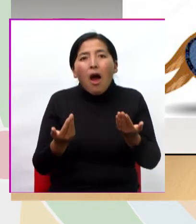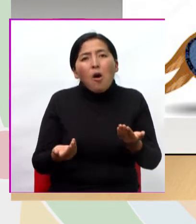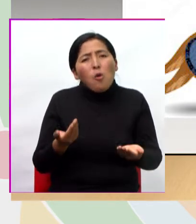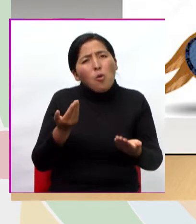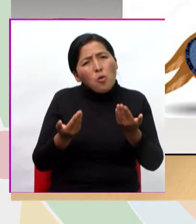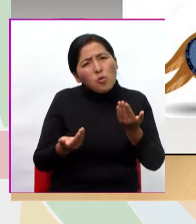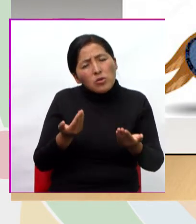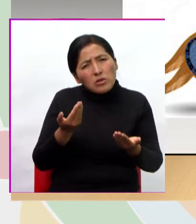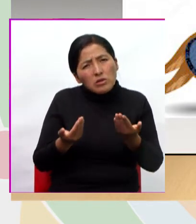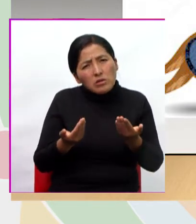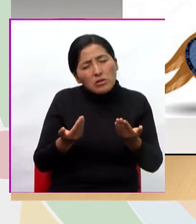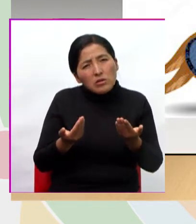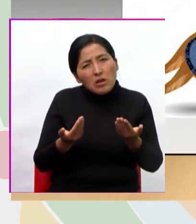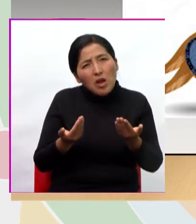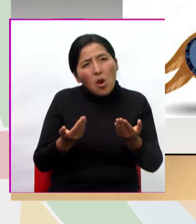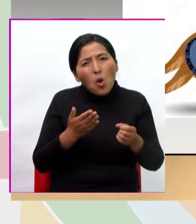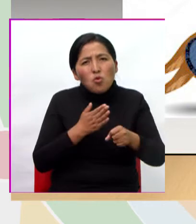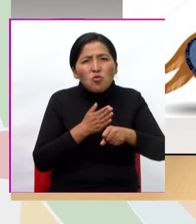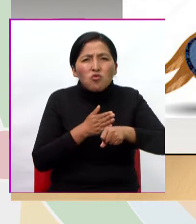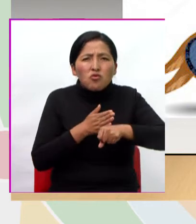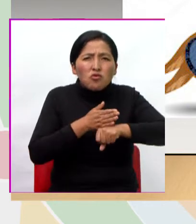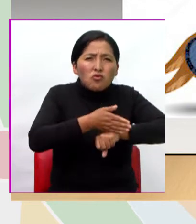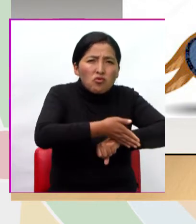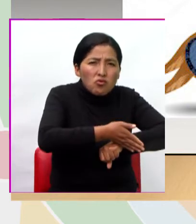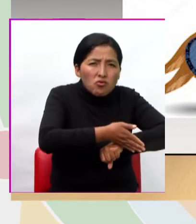un carpintero?